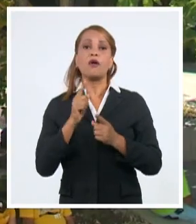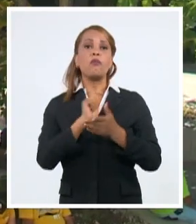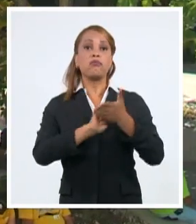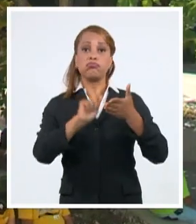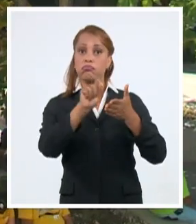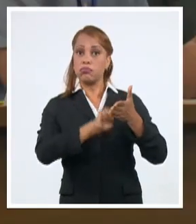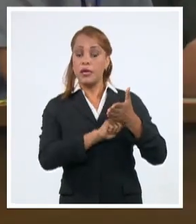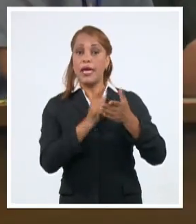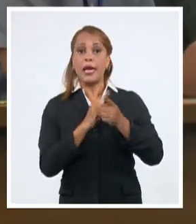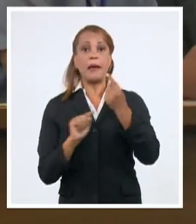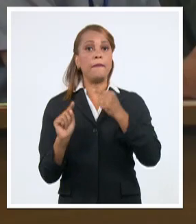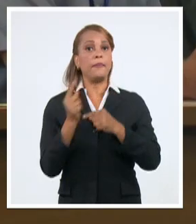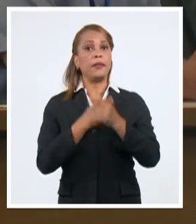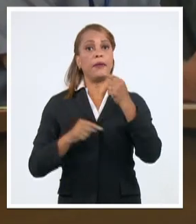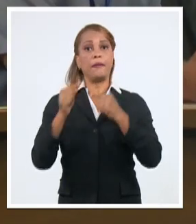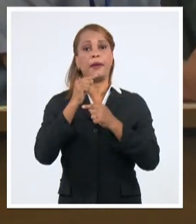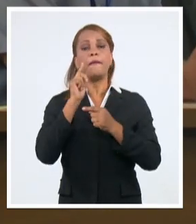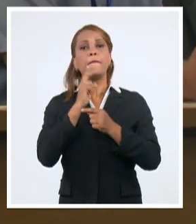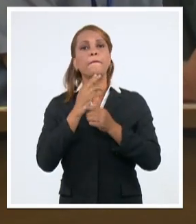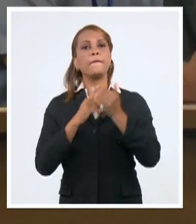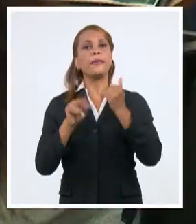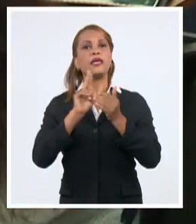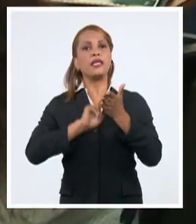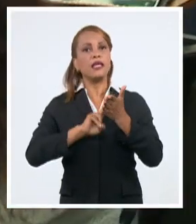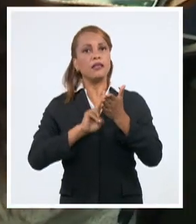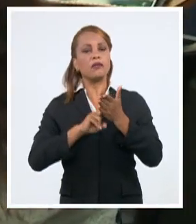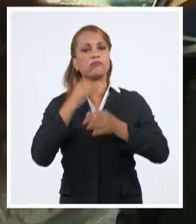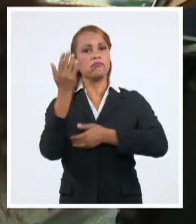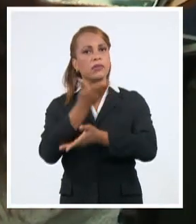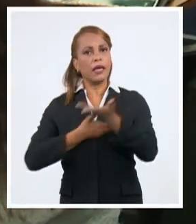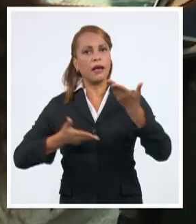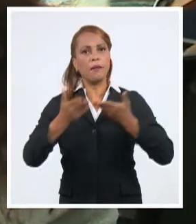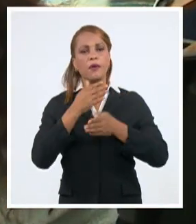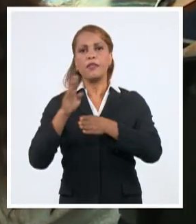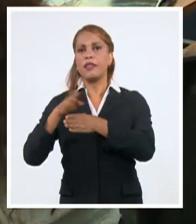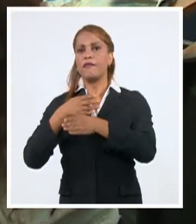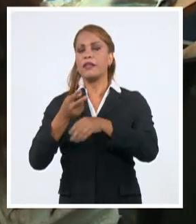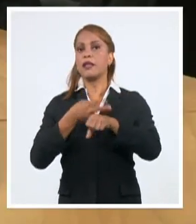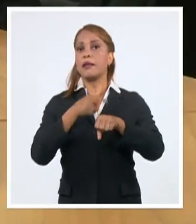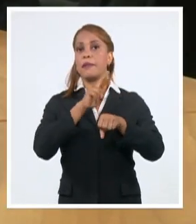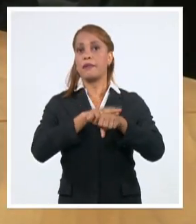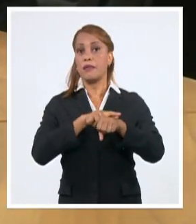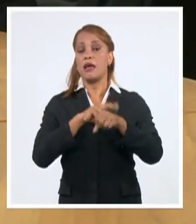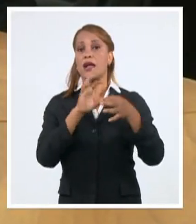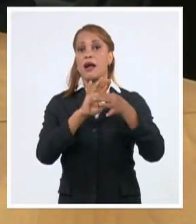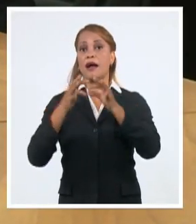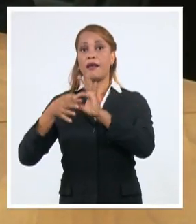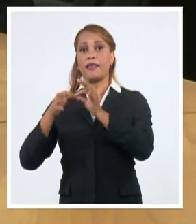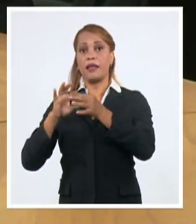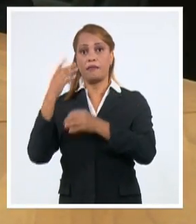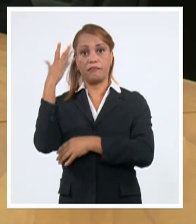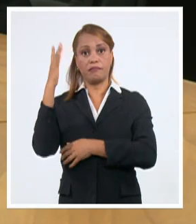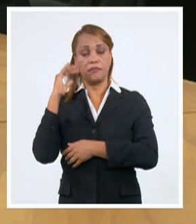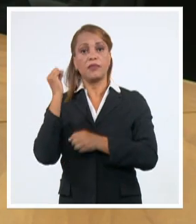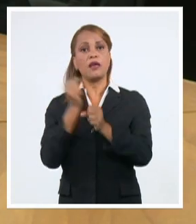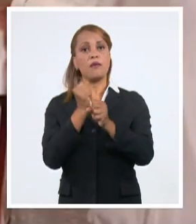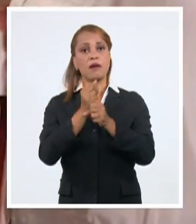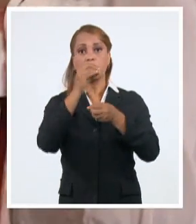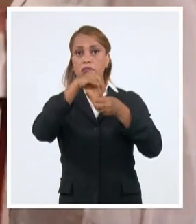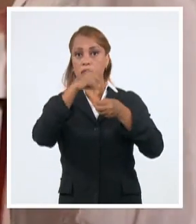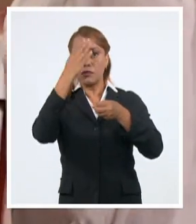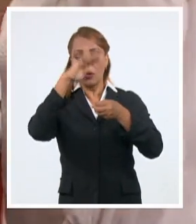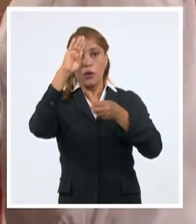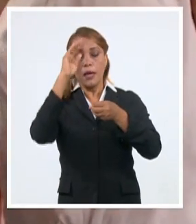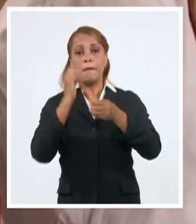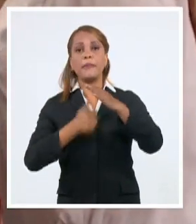primer ministro Manuel Marrero Cruz intercambió con representantes de las diferentes cadenas extranjeras que operan en Cuba y los presidentes de los